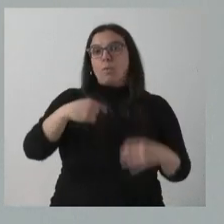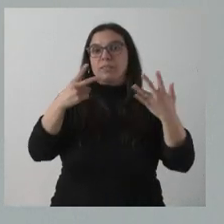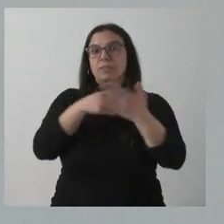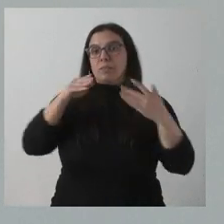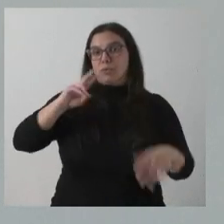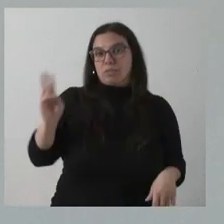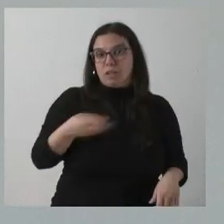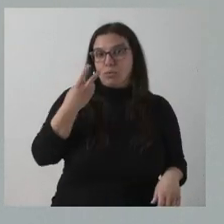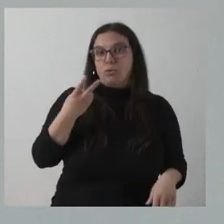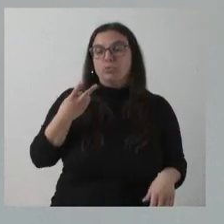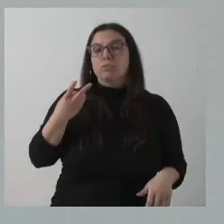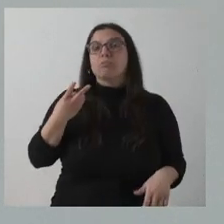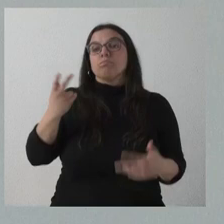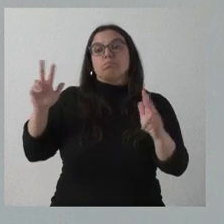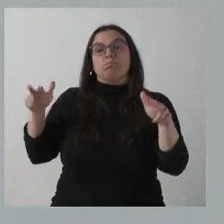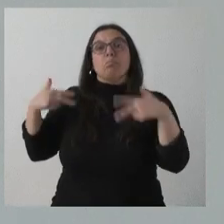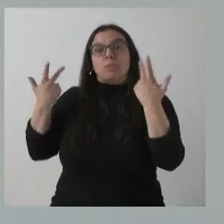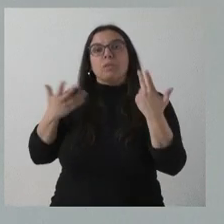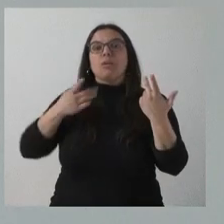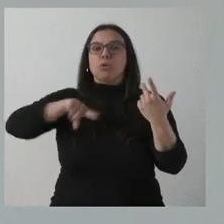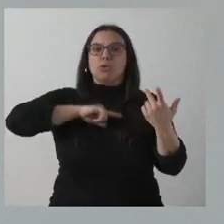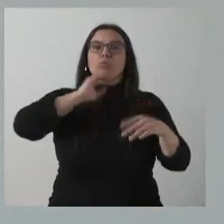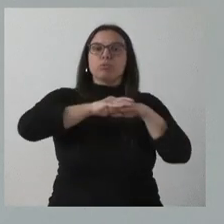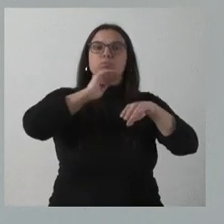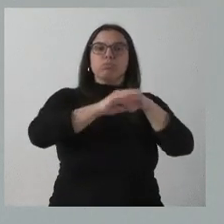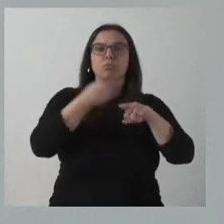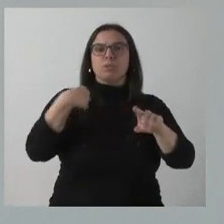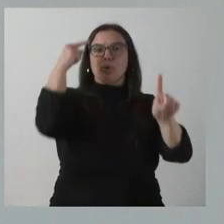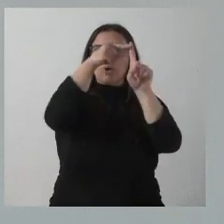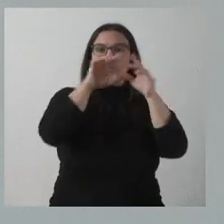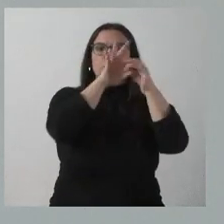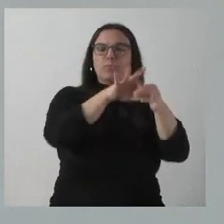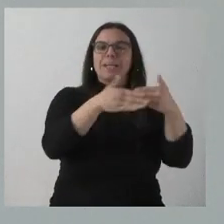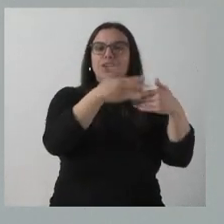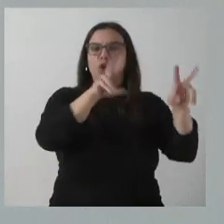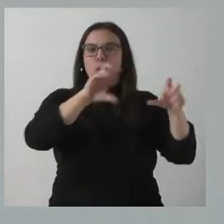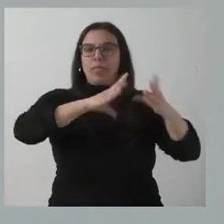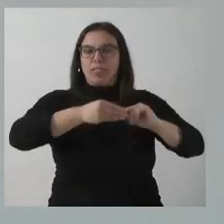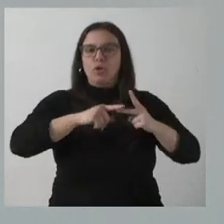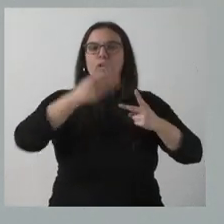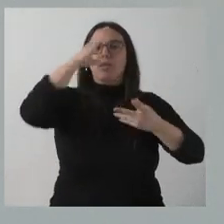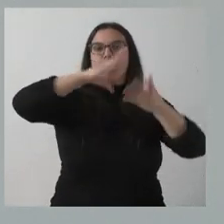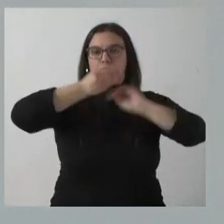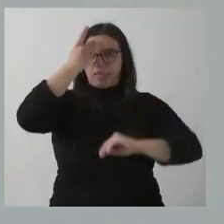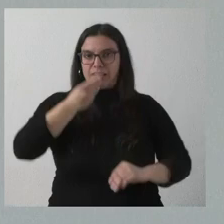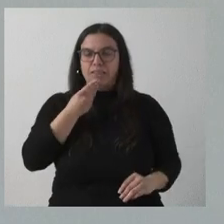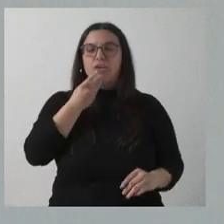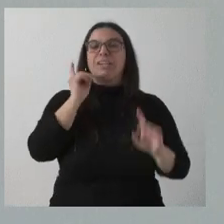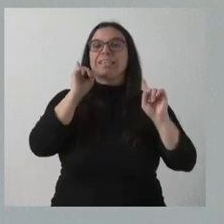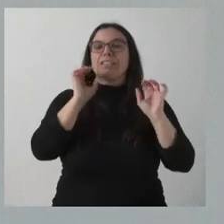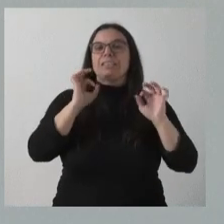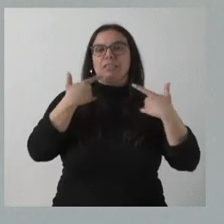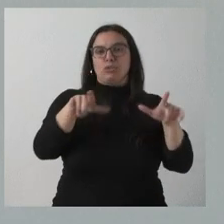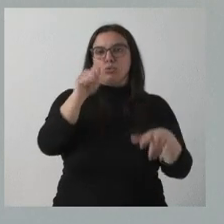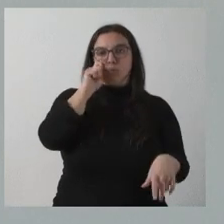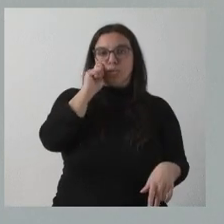millones de euros y nos permite, como les digo, ir cumpliendo estos objetivos en el ámbito de la innovación, de la digitalización, en este caso en el sector turístico.